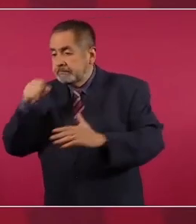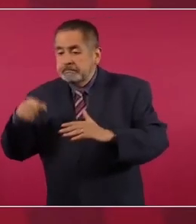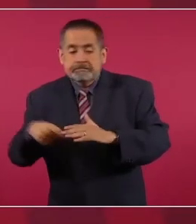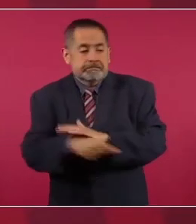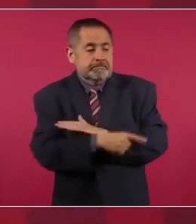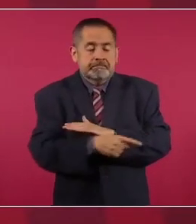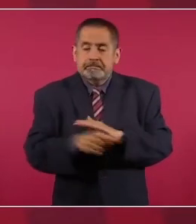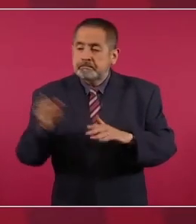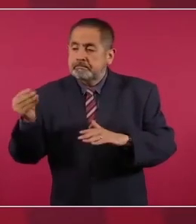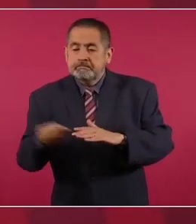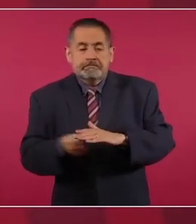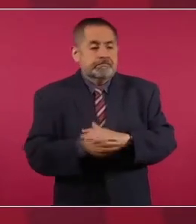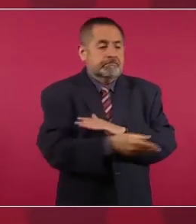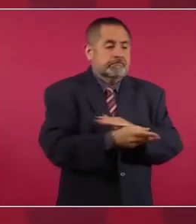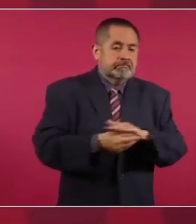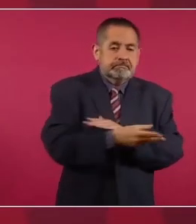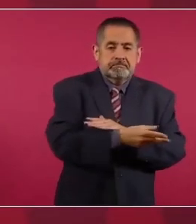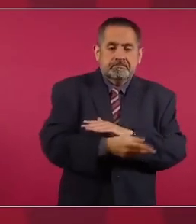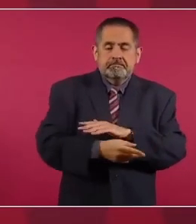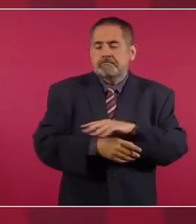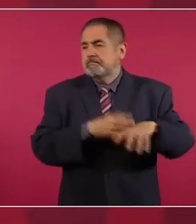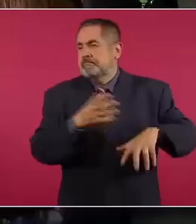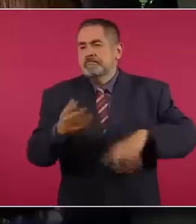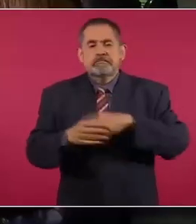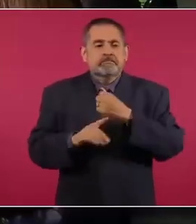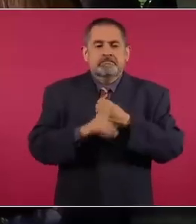e iban a querer